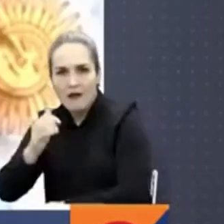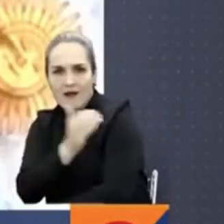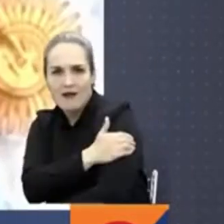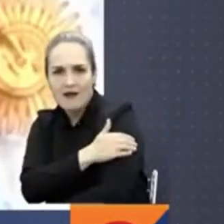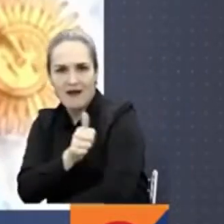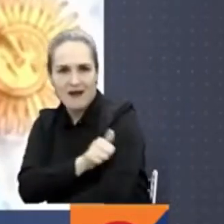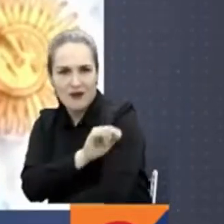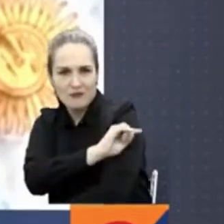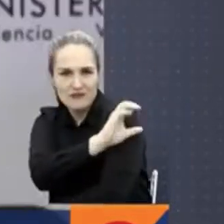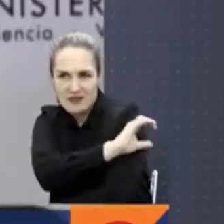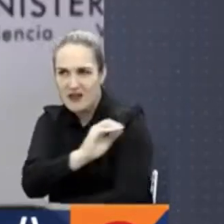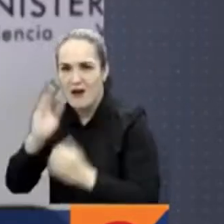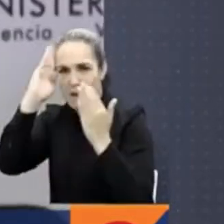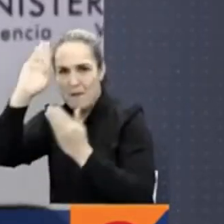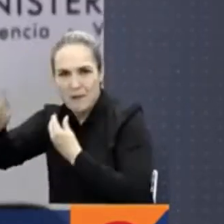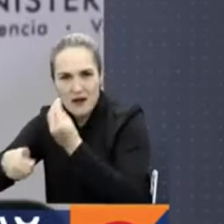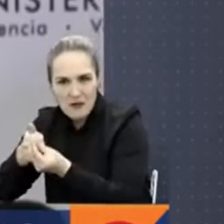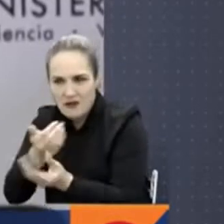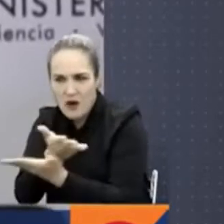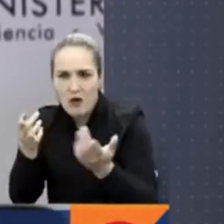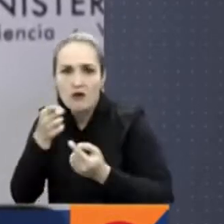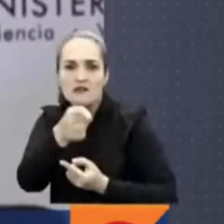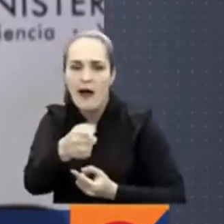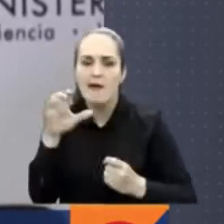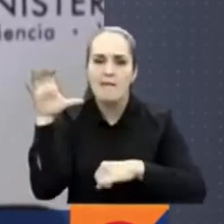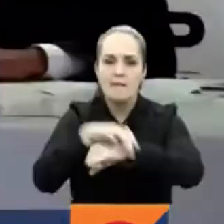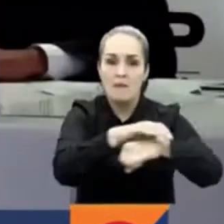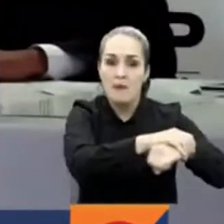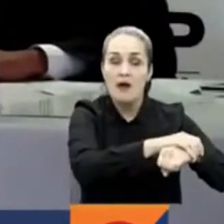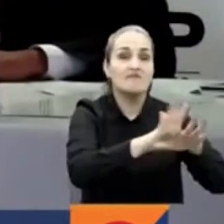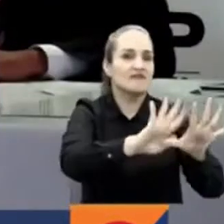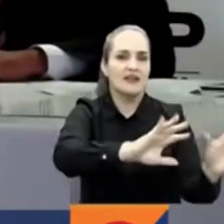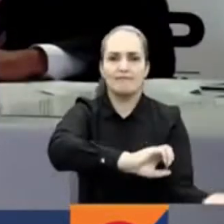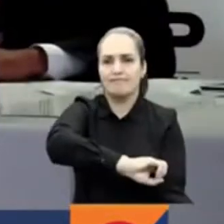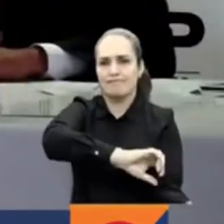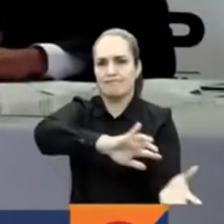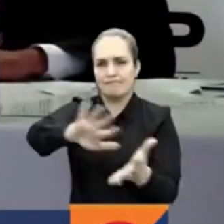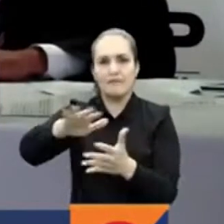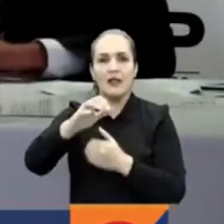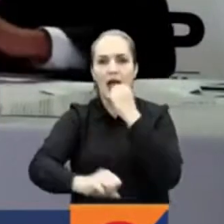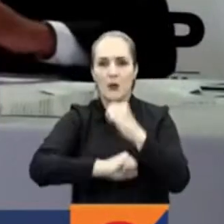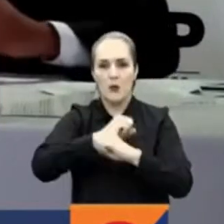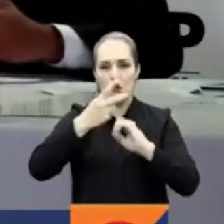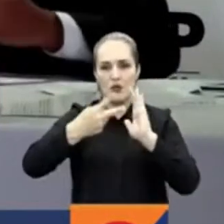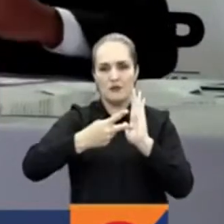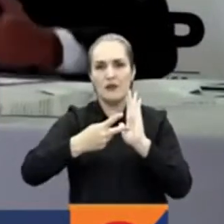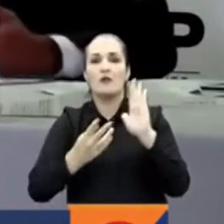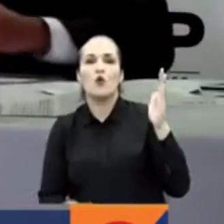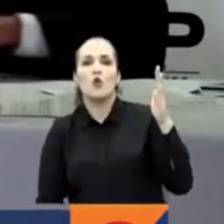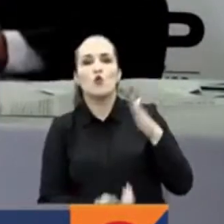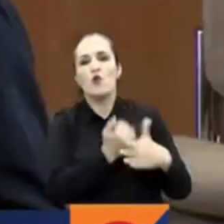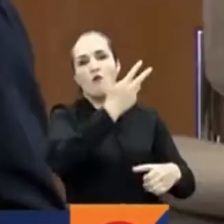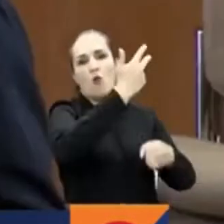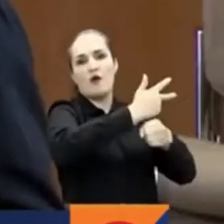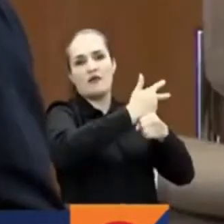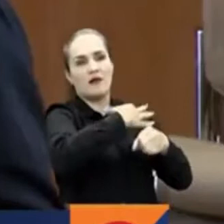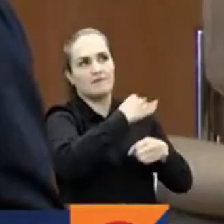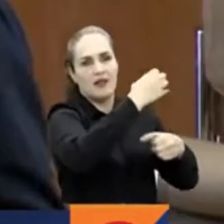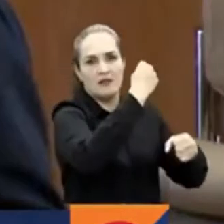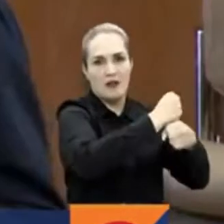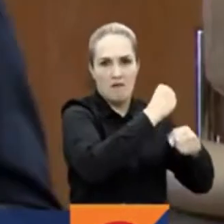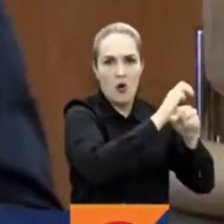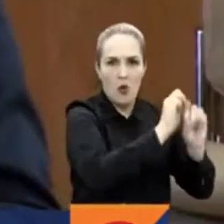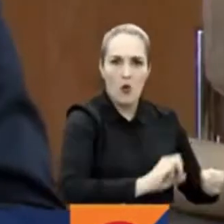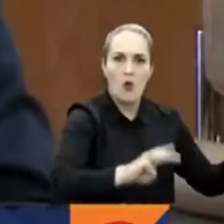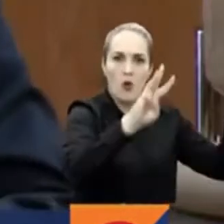2012 se apartó del cargo y se fue a cumplir con otra misión de su carrera, la Comisión Internacional contra la Impunidad en Guatemala. En el 2020